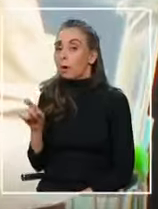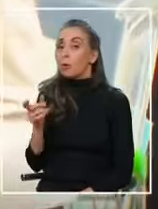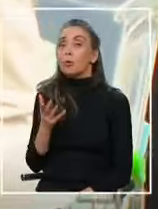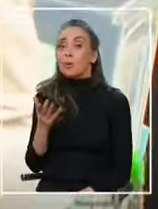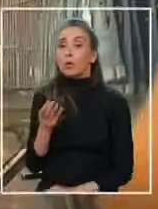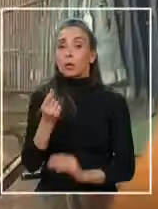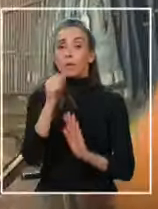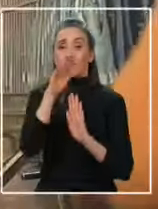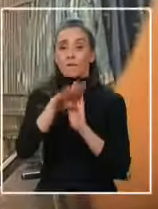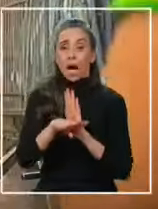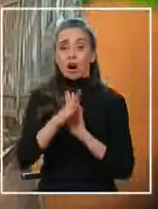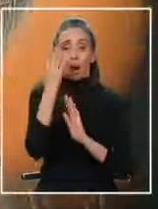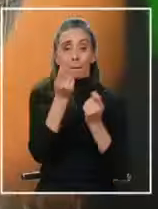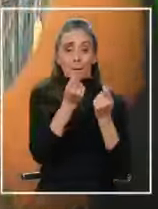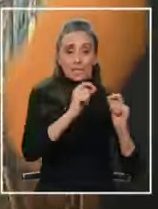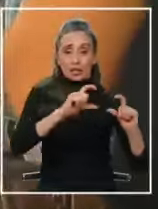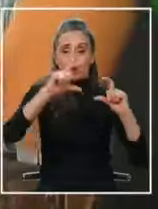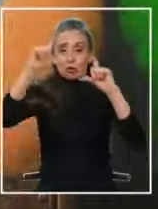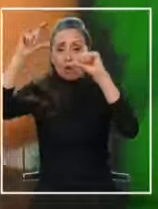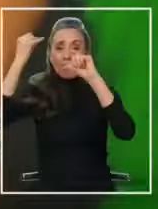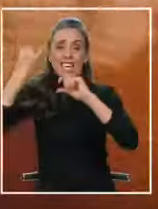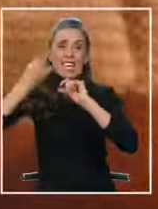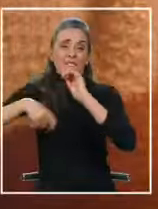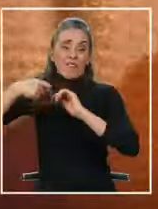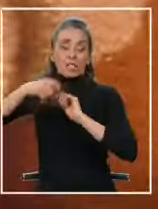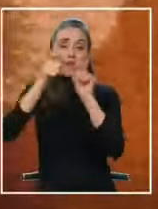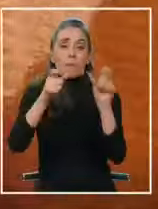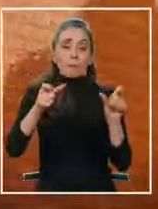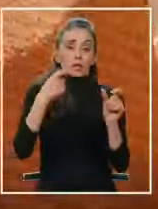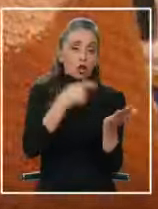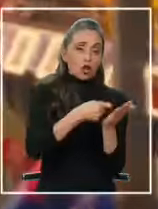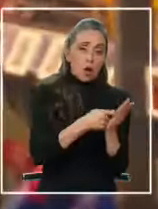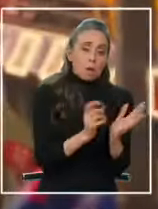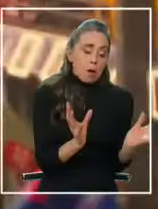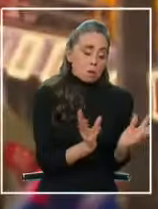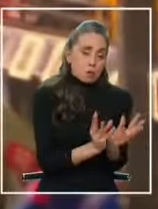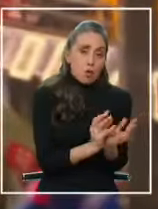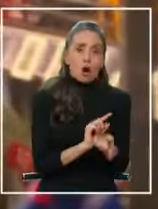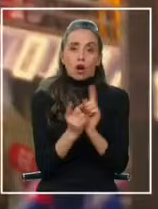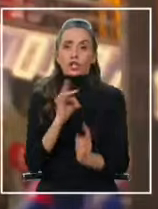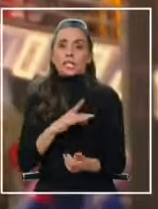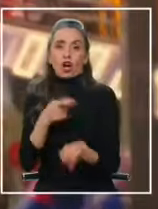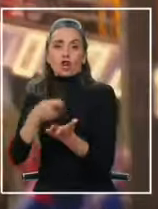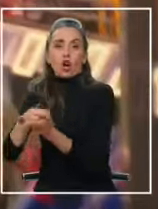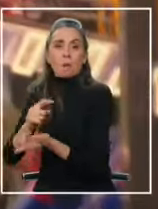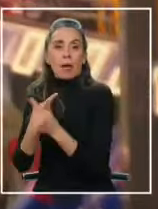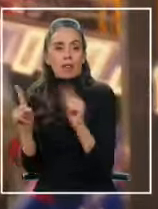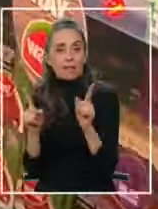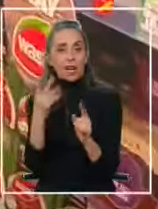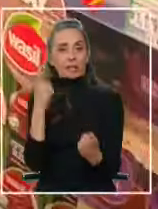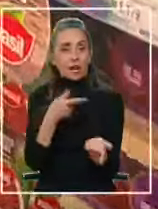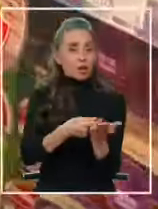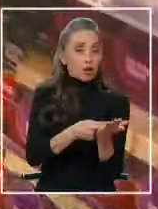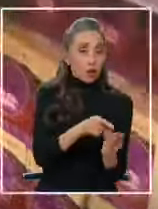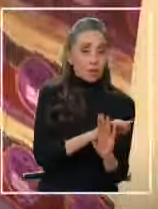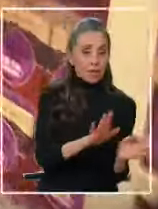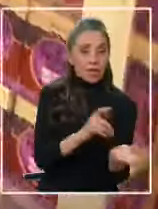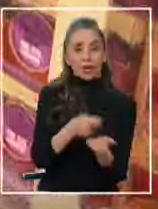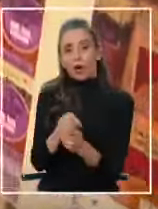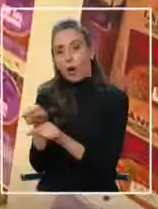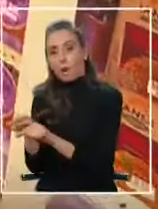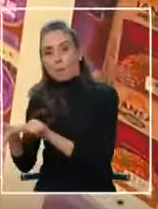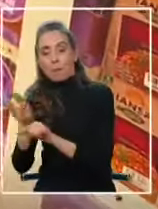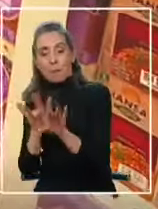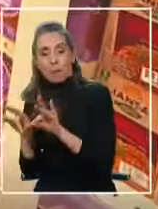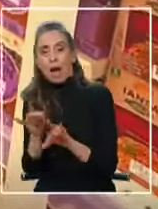la caída de la inflación está generando un cambio en los hábitos de consumo de los chilenos Exactamente ¿Han dejado de comprar algunas cosas? Están comprando